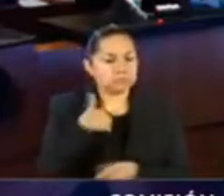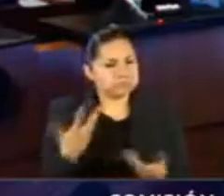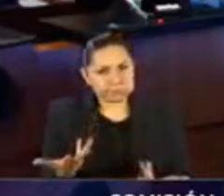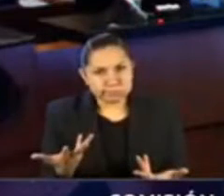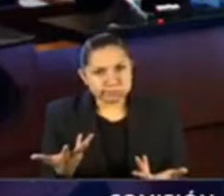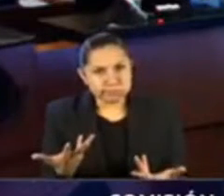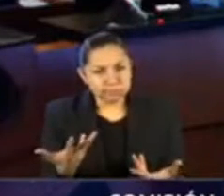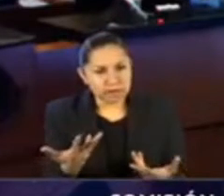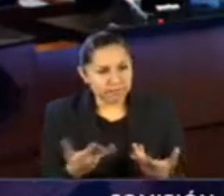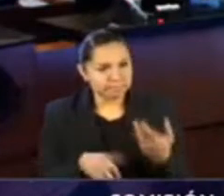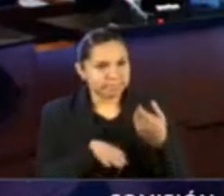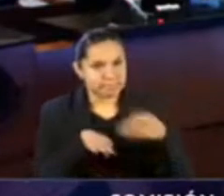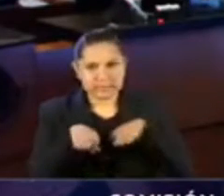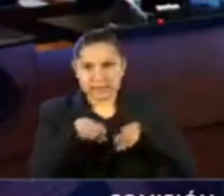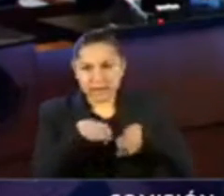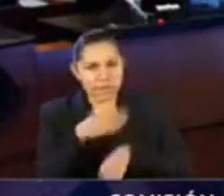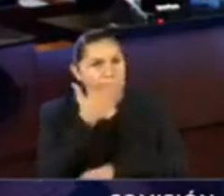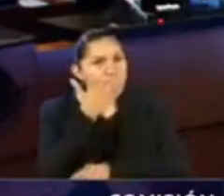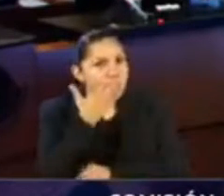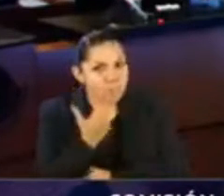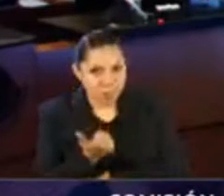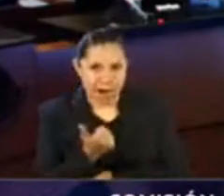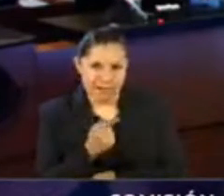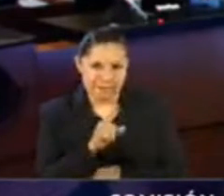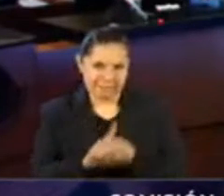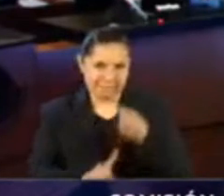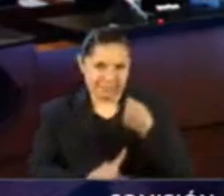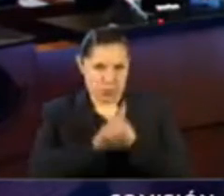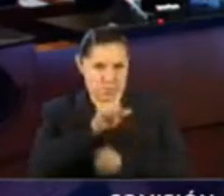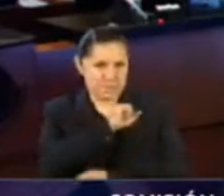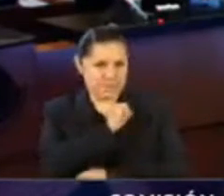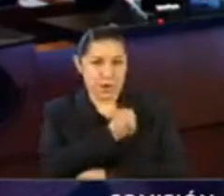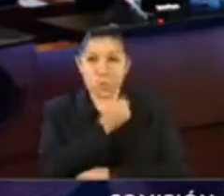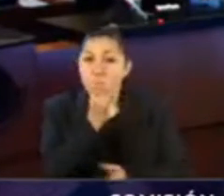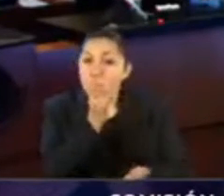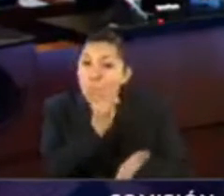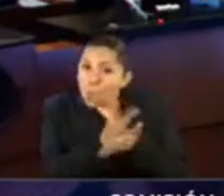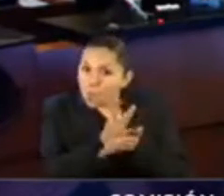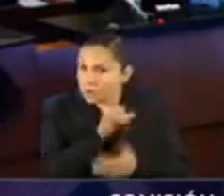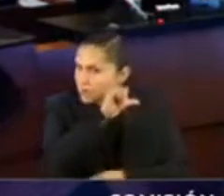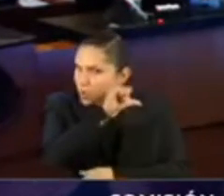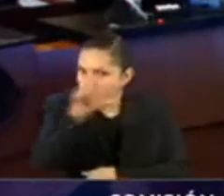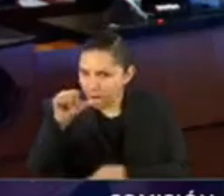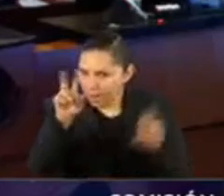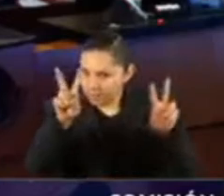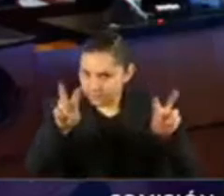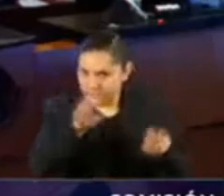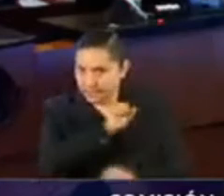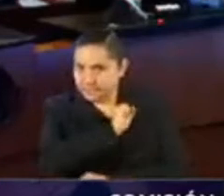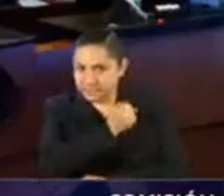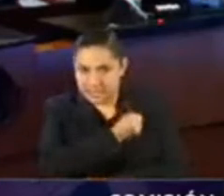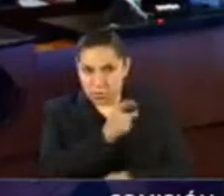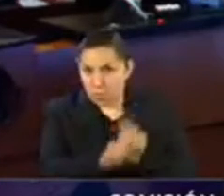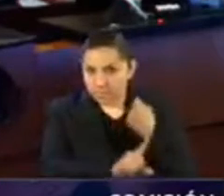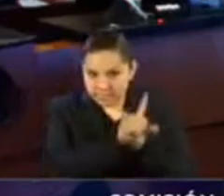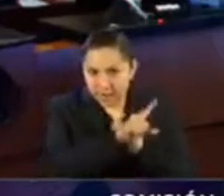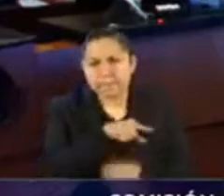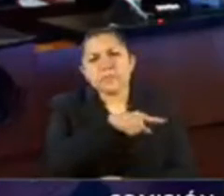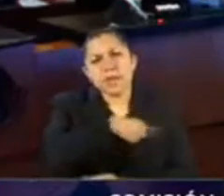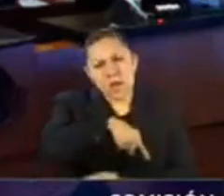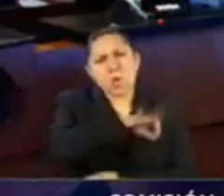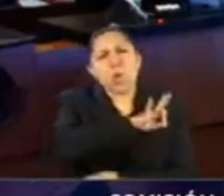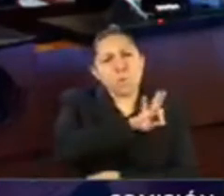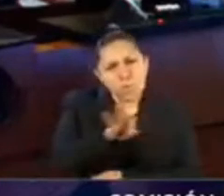situación de emergencia sanitaria exclusivamente, que puedan acceder a una cantidad de recursos de su afores